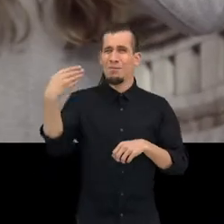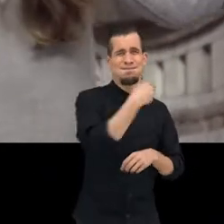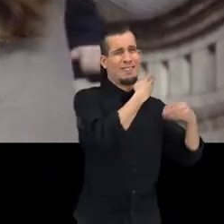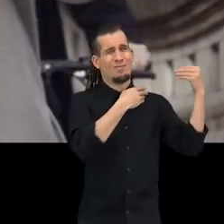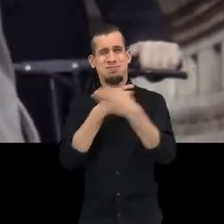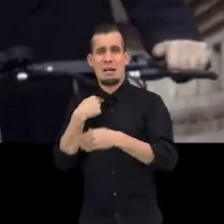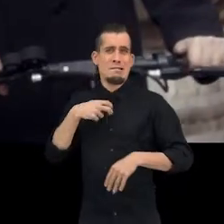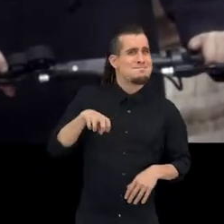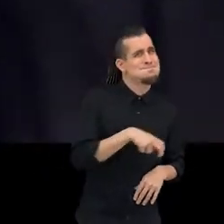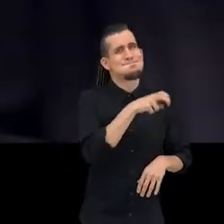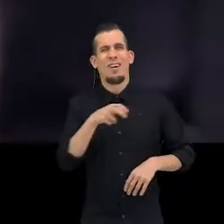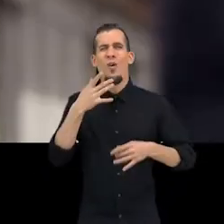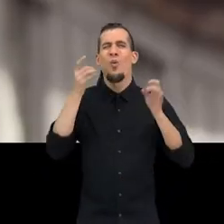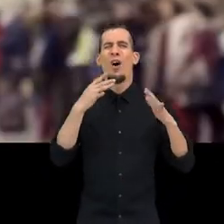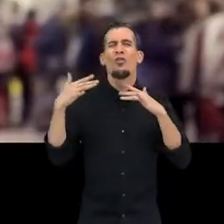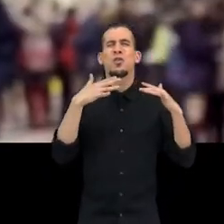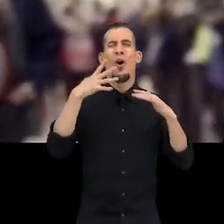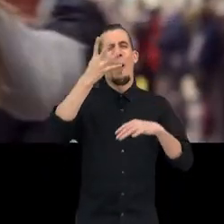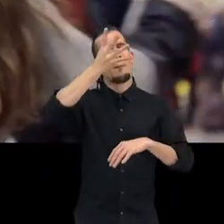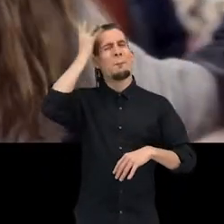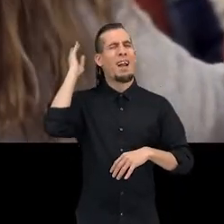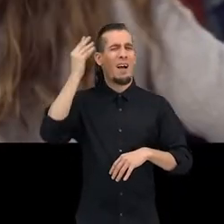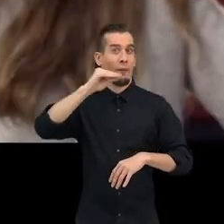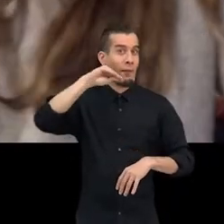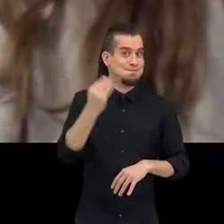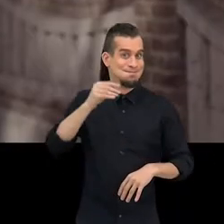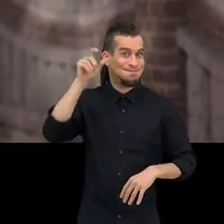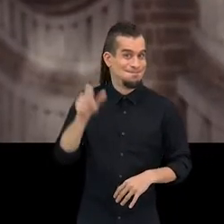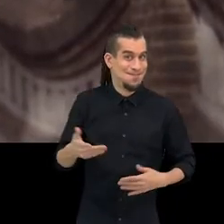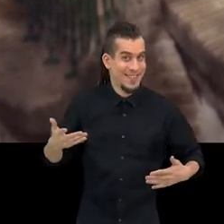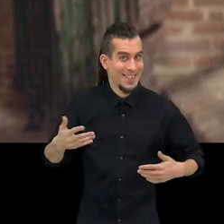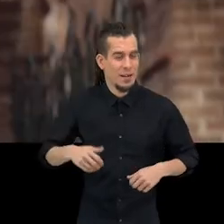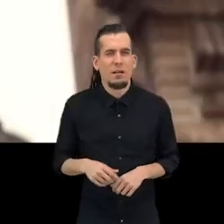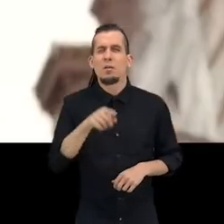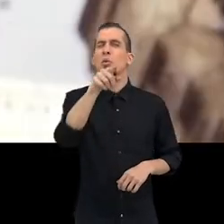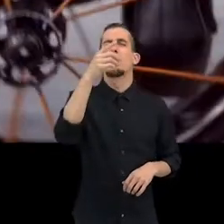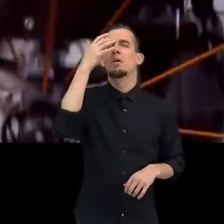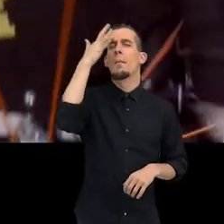Esquivo y fiz Y patinetes, como si fese Neymar, un crack